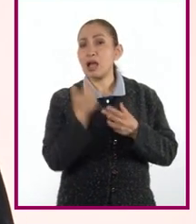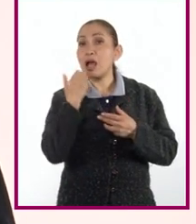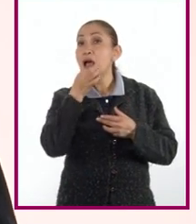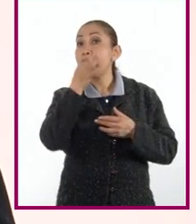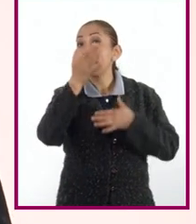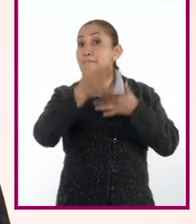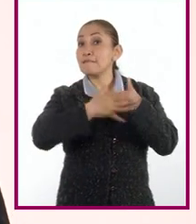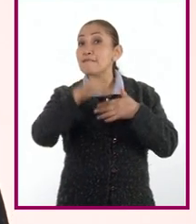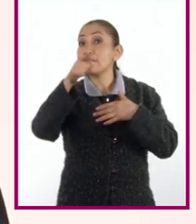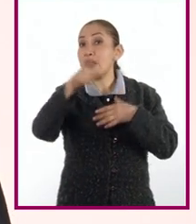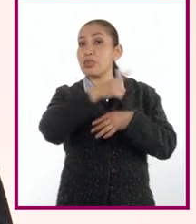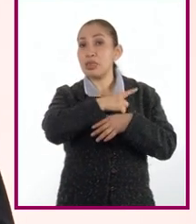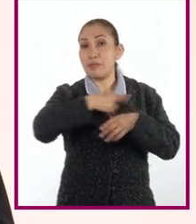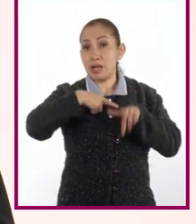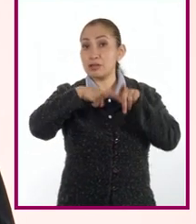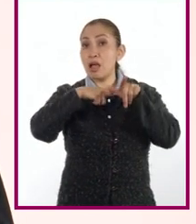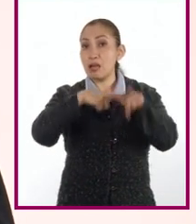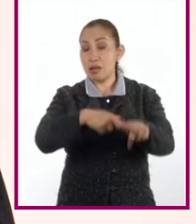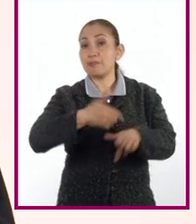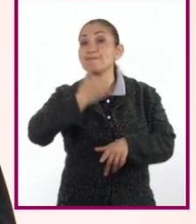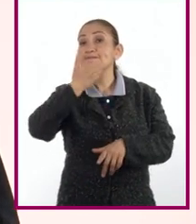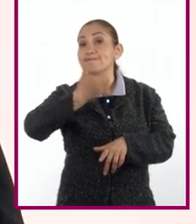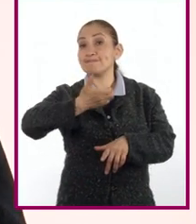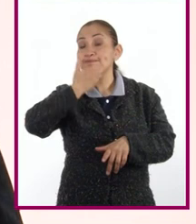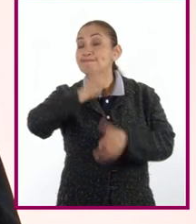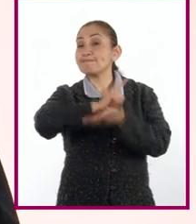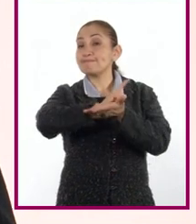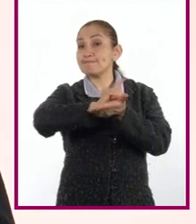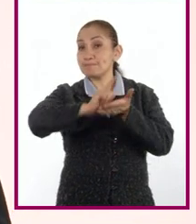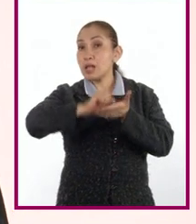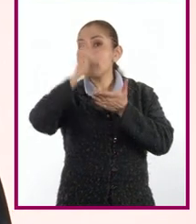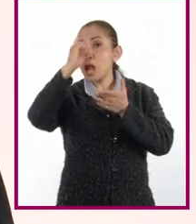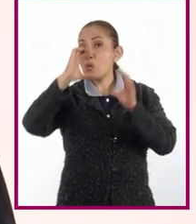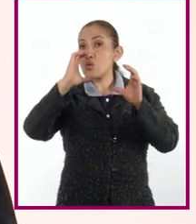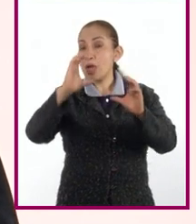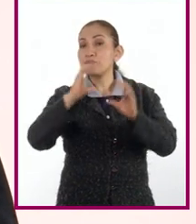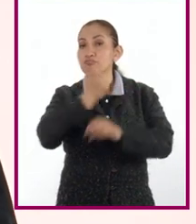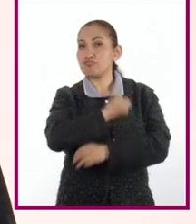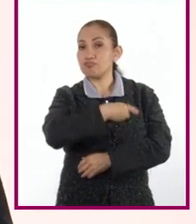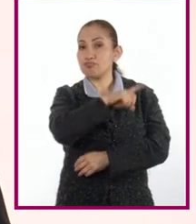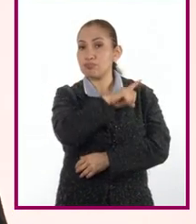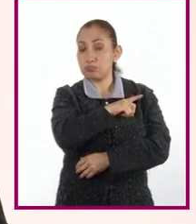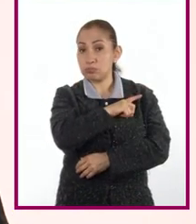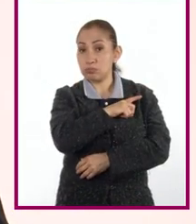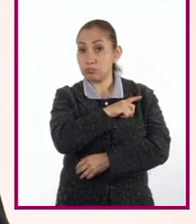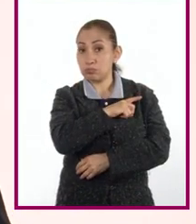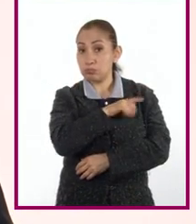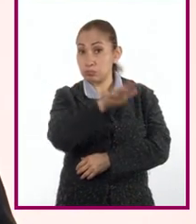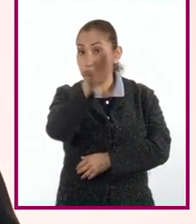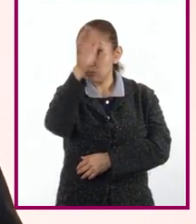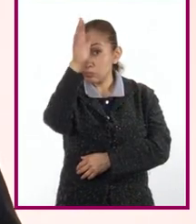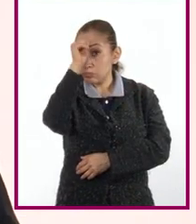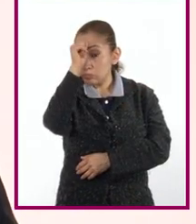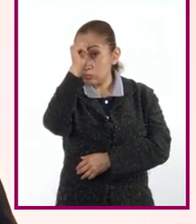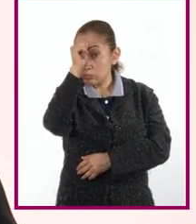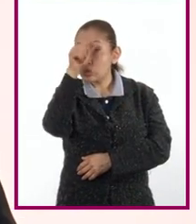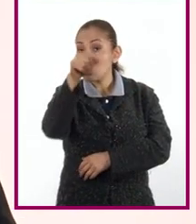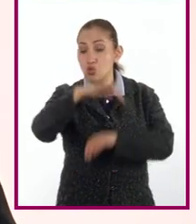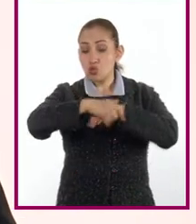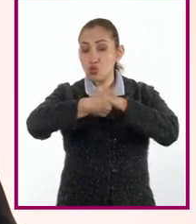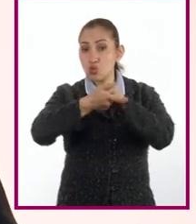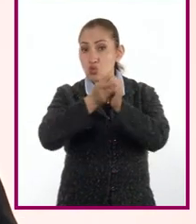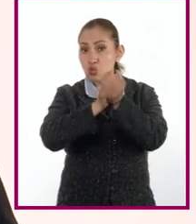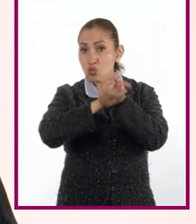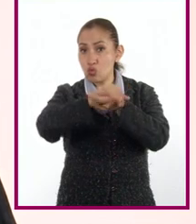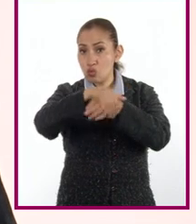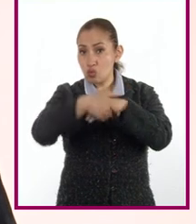recordarles que deben mantener sus hábitos de limpieza para el cuidado de la salud. Por lo que les recordamos, lavarse las